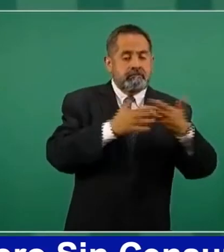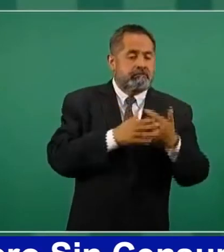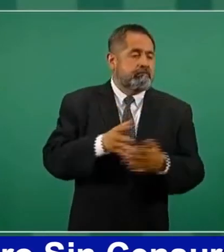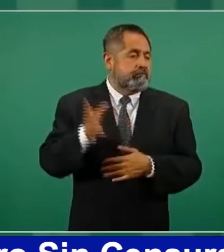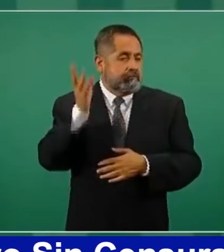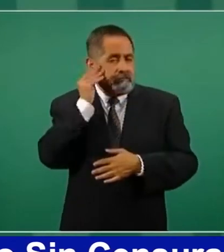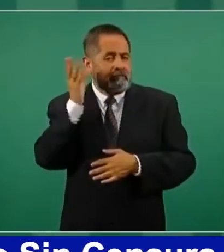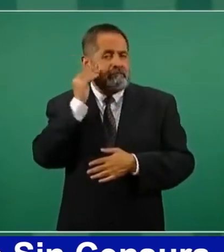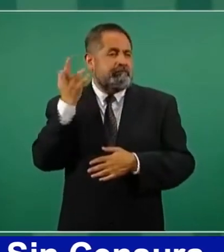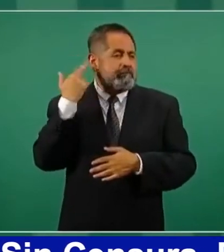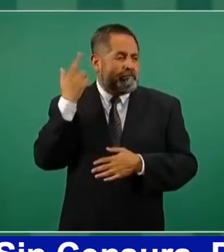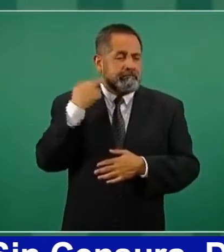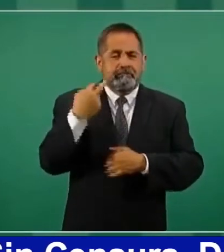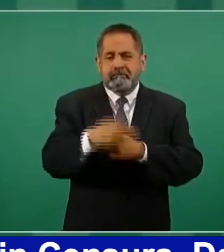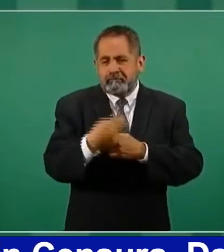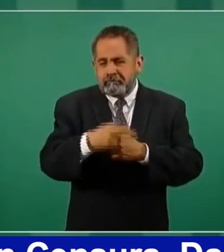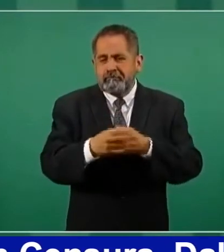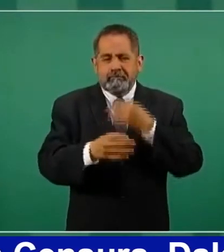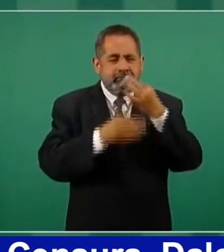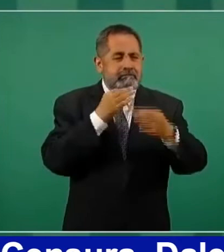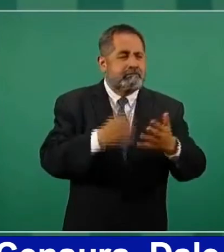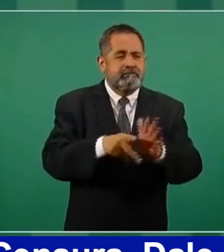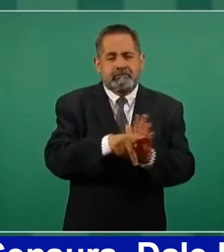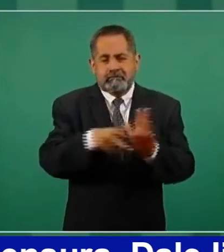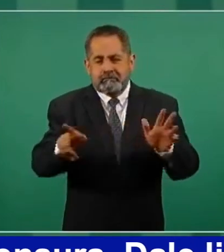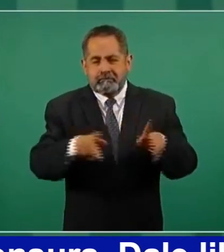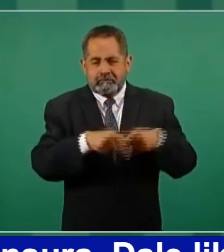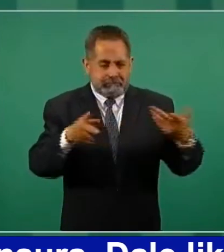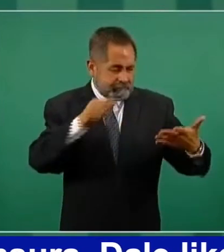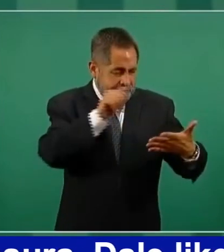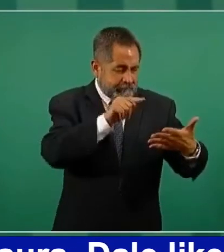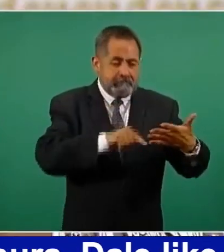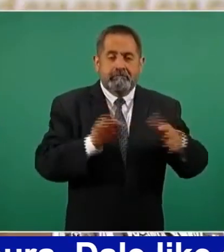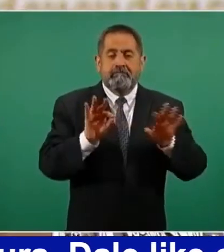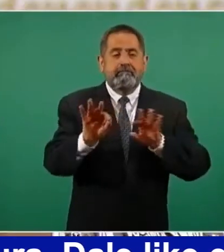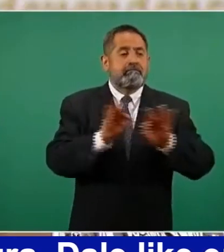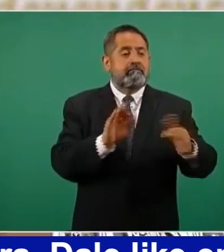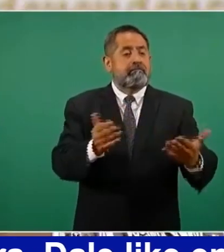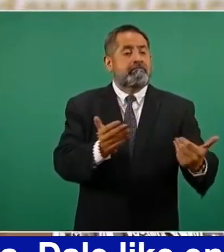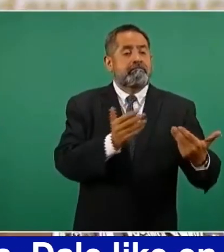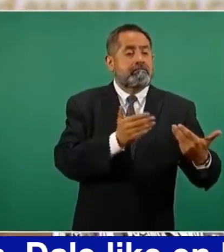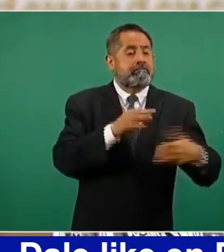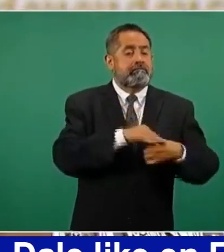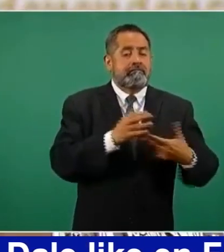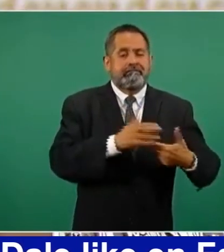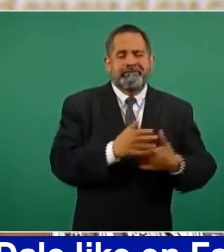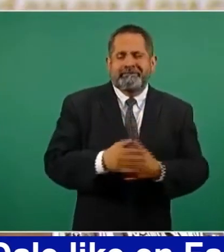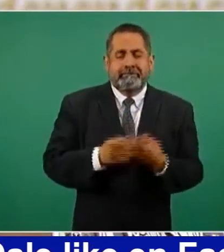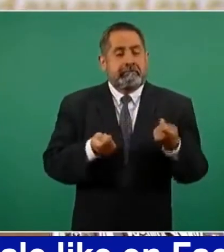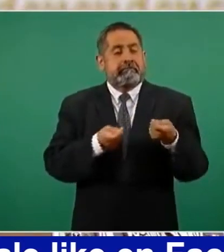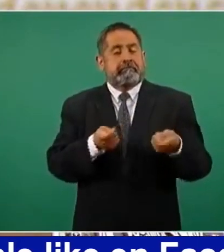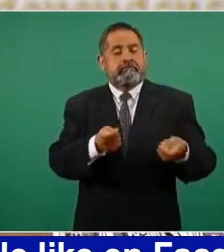en la televisión, que en los periódicos y